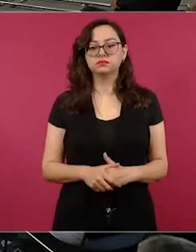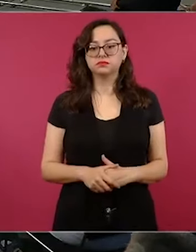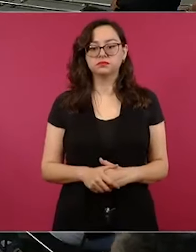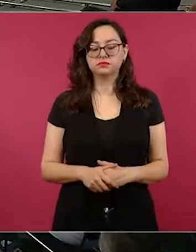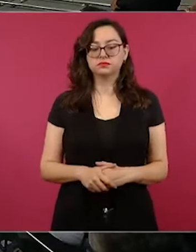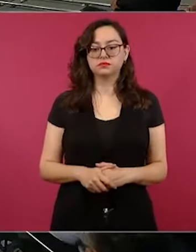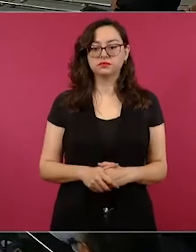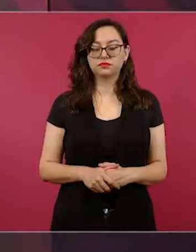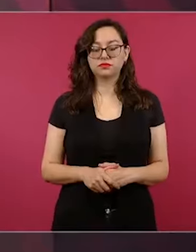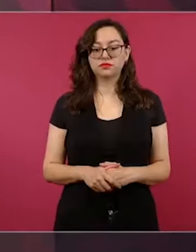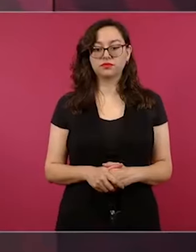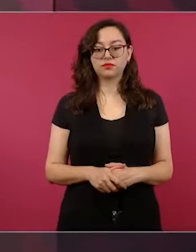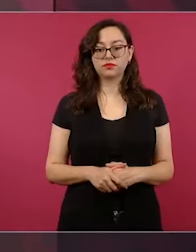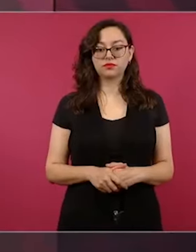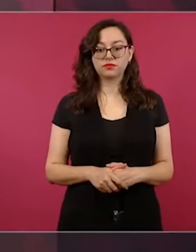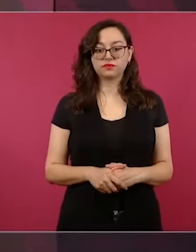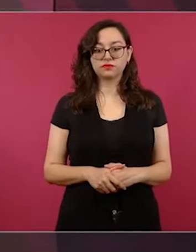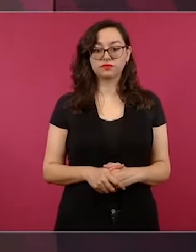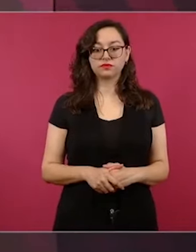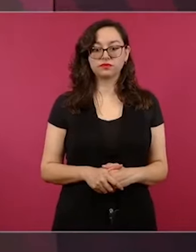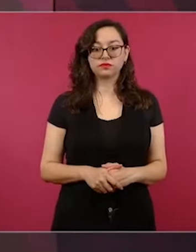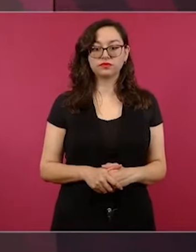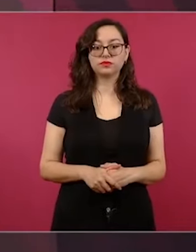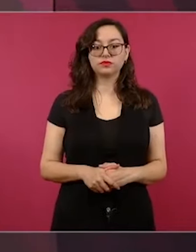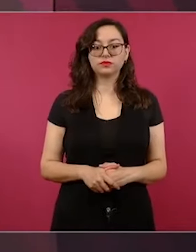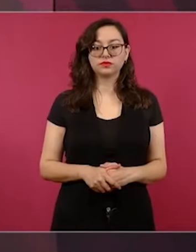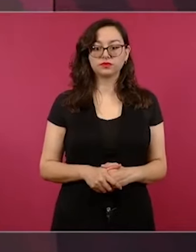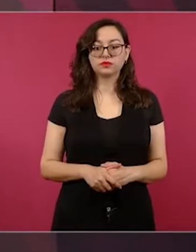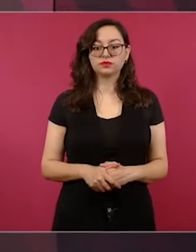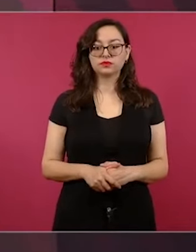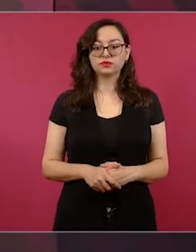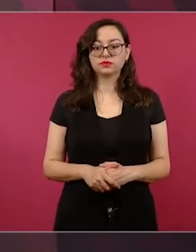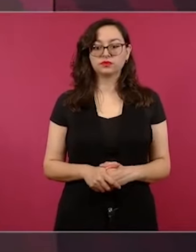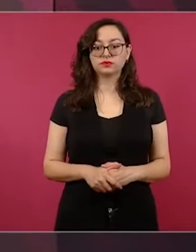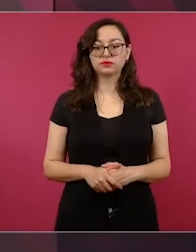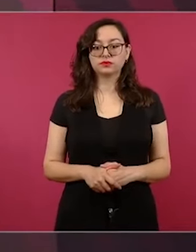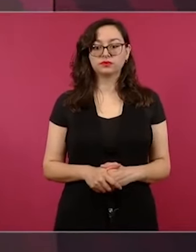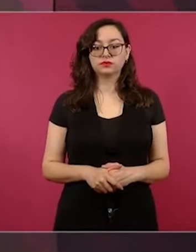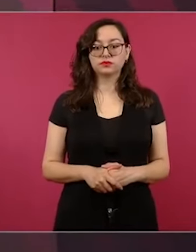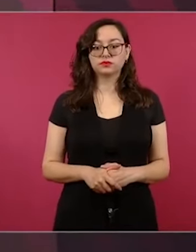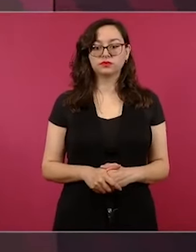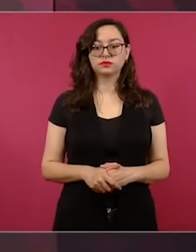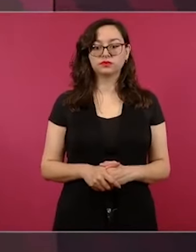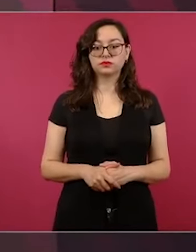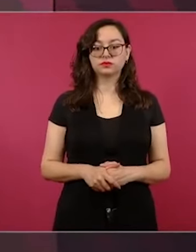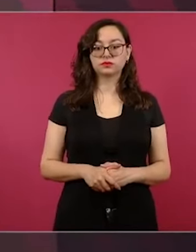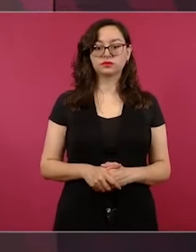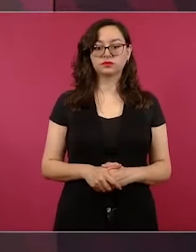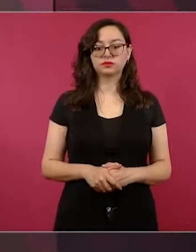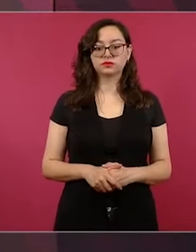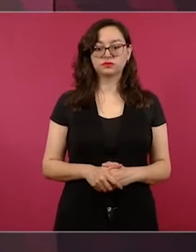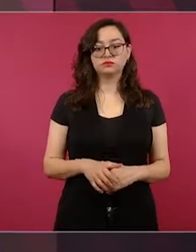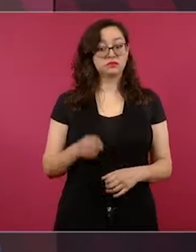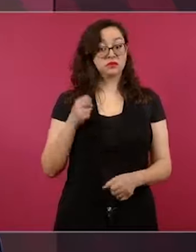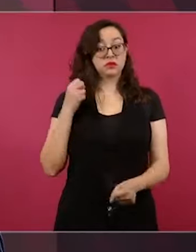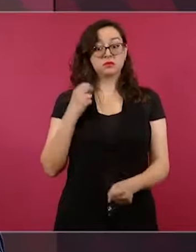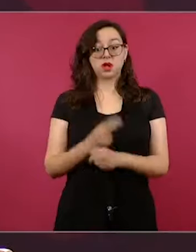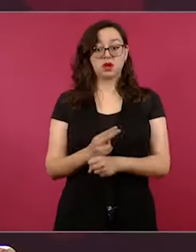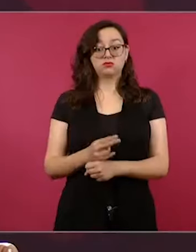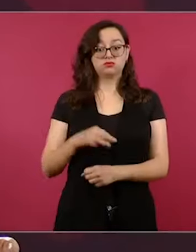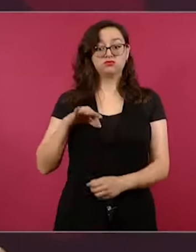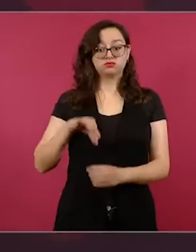y votar muy temprano.